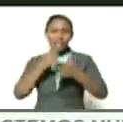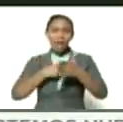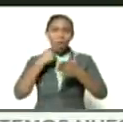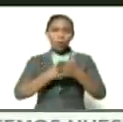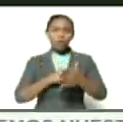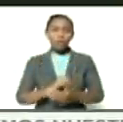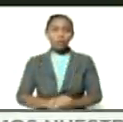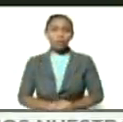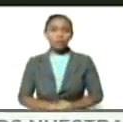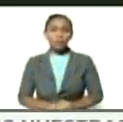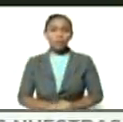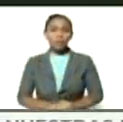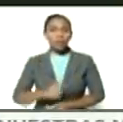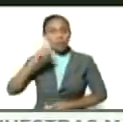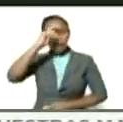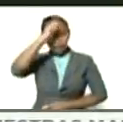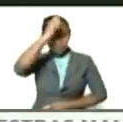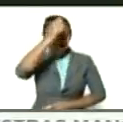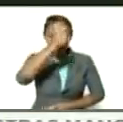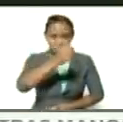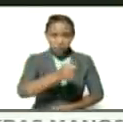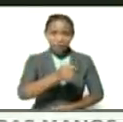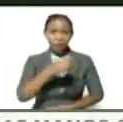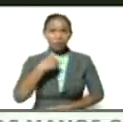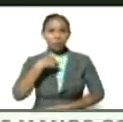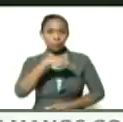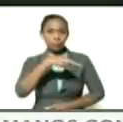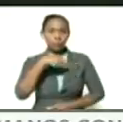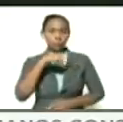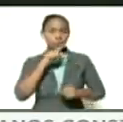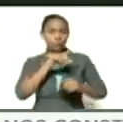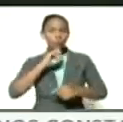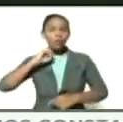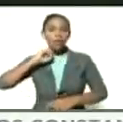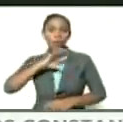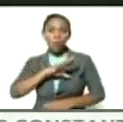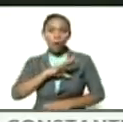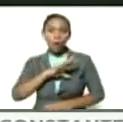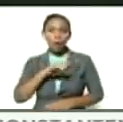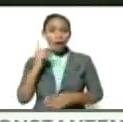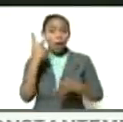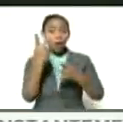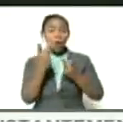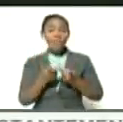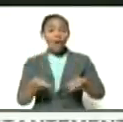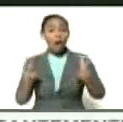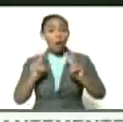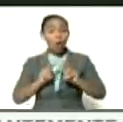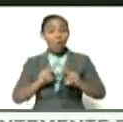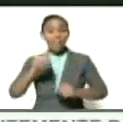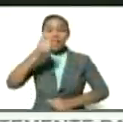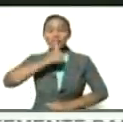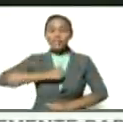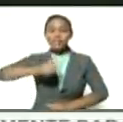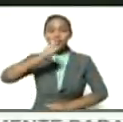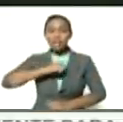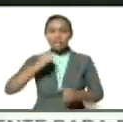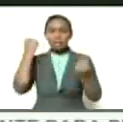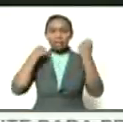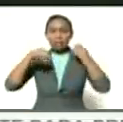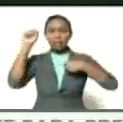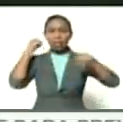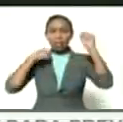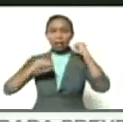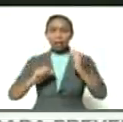y reconocernos en esa historia y en los valores de resistencia y rebeldía